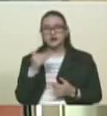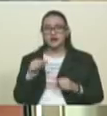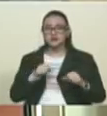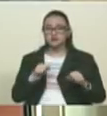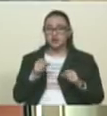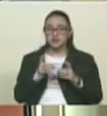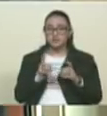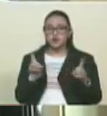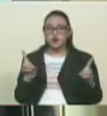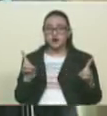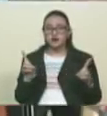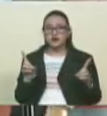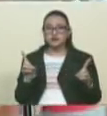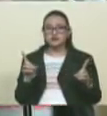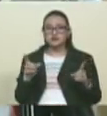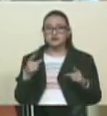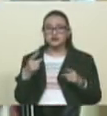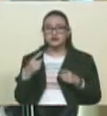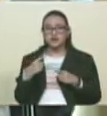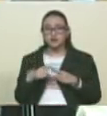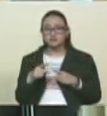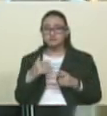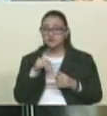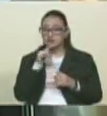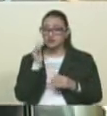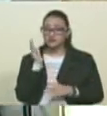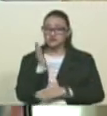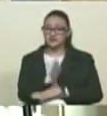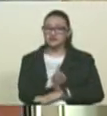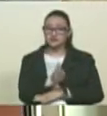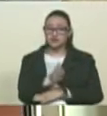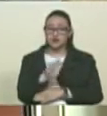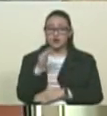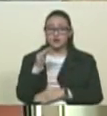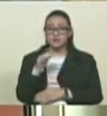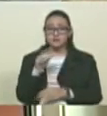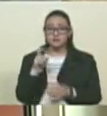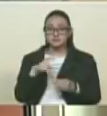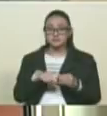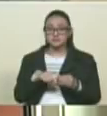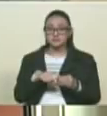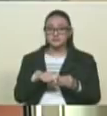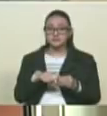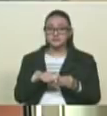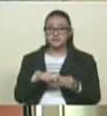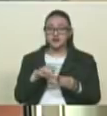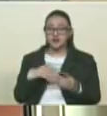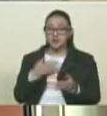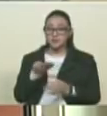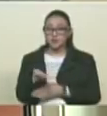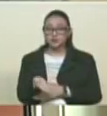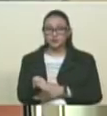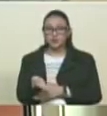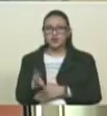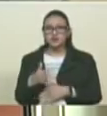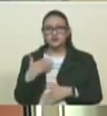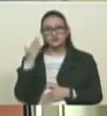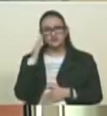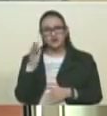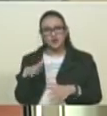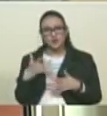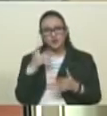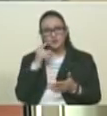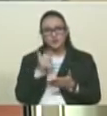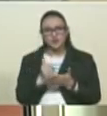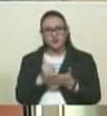Democrática y estas otras tres toldas han anunciado sanciones a los militantes de su partido que se vayan a postular. Quisiera saber exactamente cuáles son esas